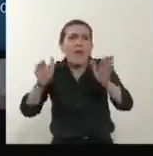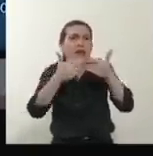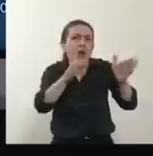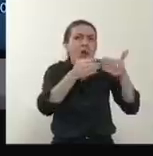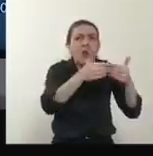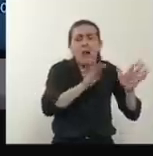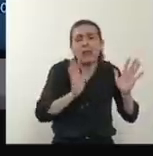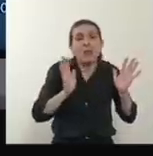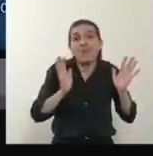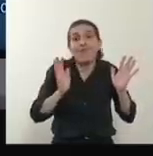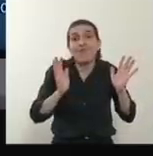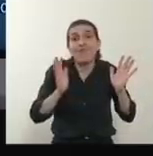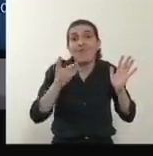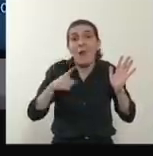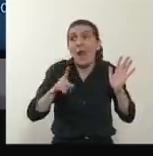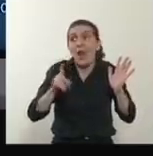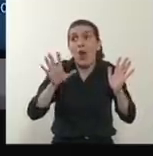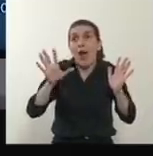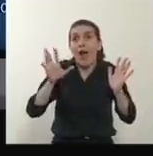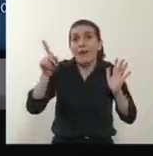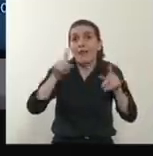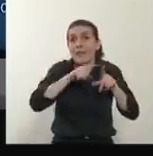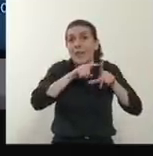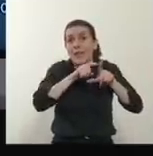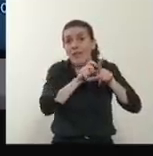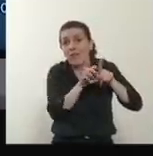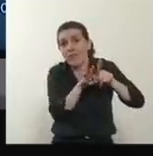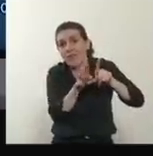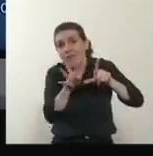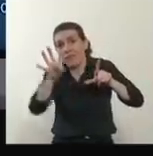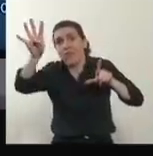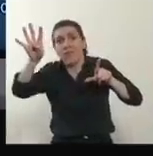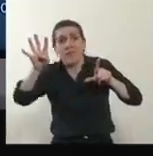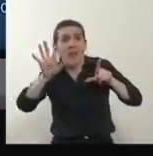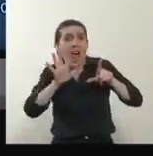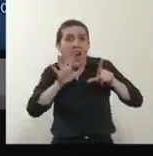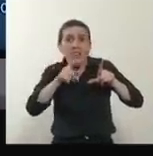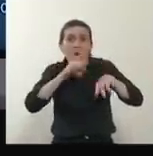nos está pasando. Y esto es producto de nuestra circulación.